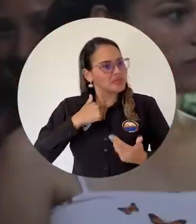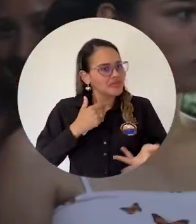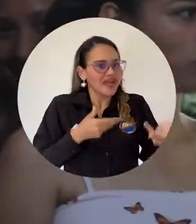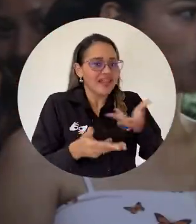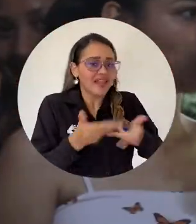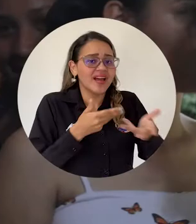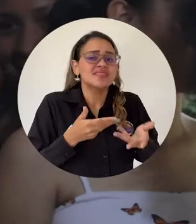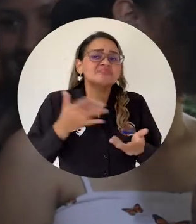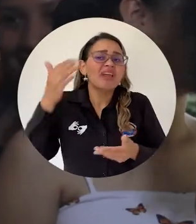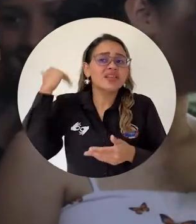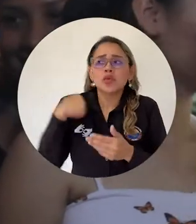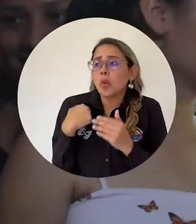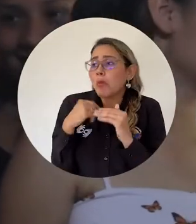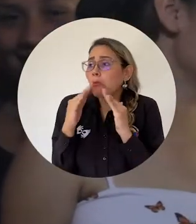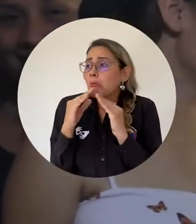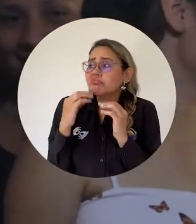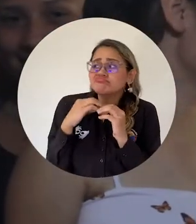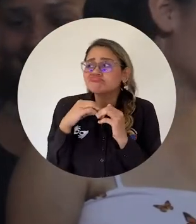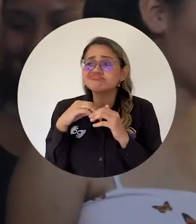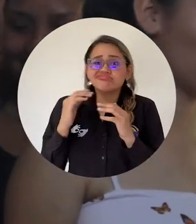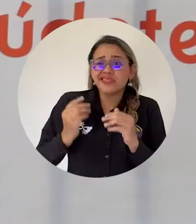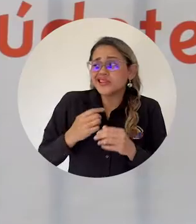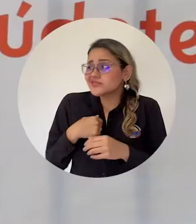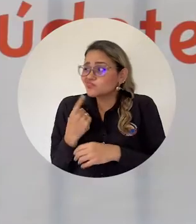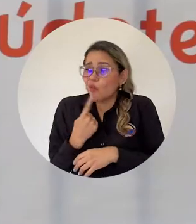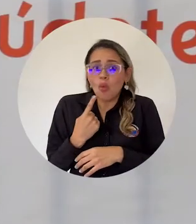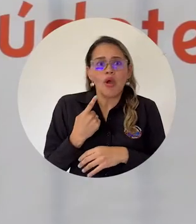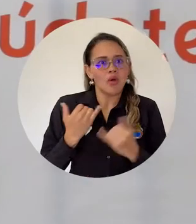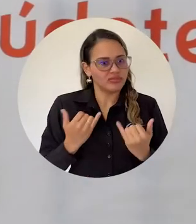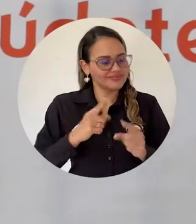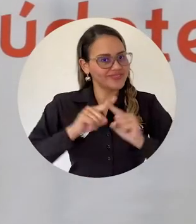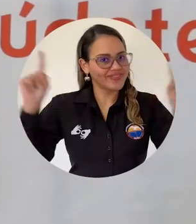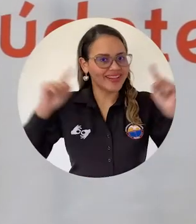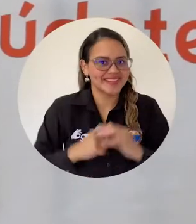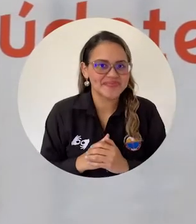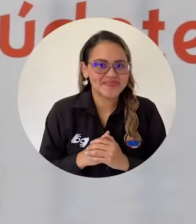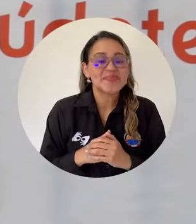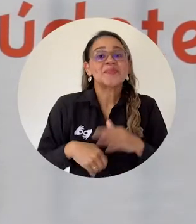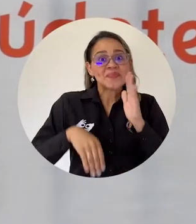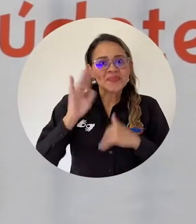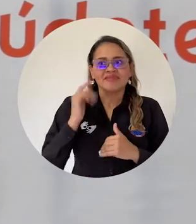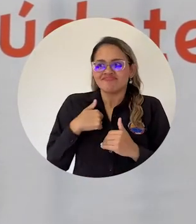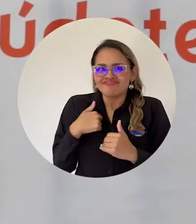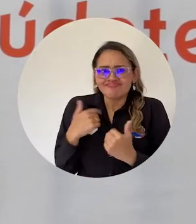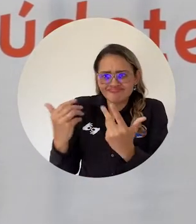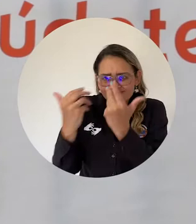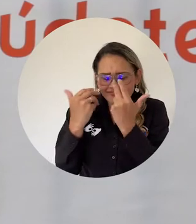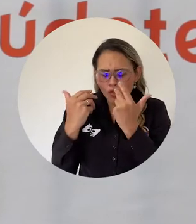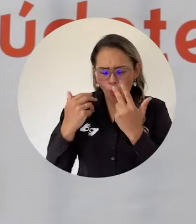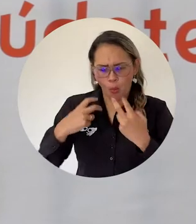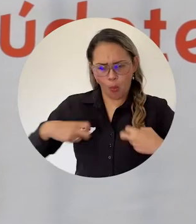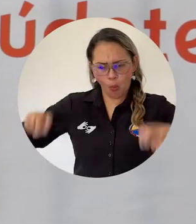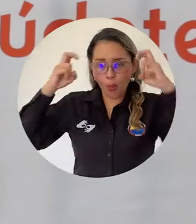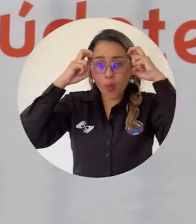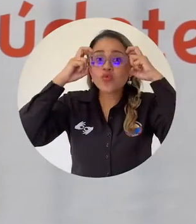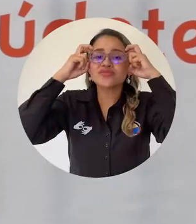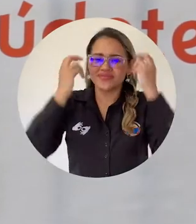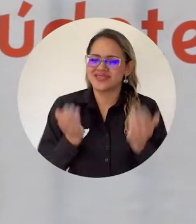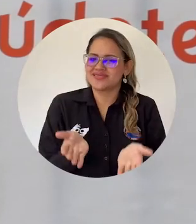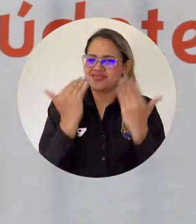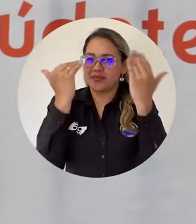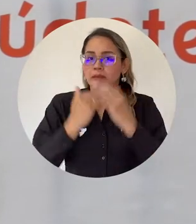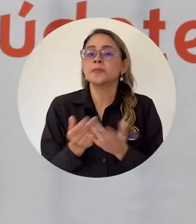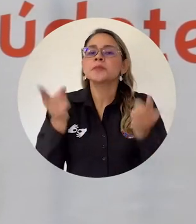muy sociable. Antes solamente me encerraba a mí mismo. Durante mi estadía en el programa he podido adquirir mucho conocimiento,